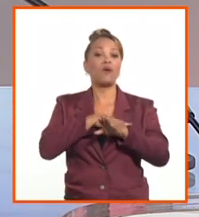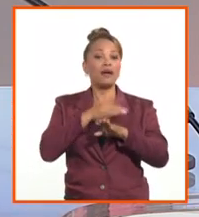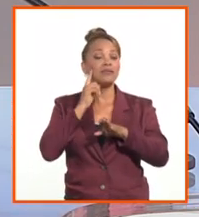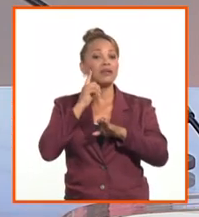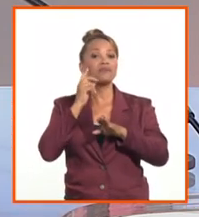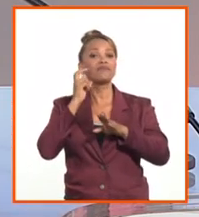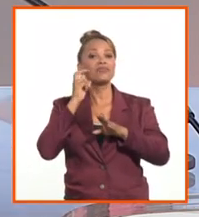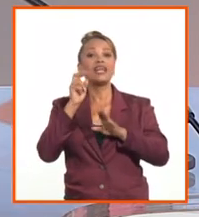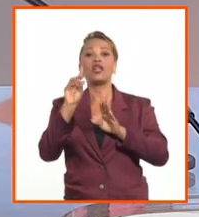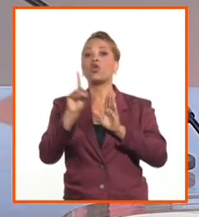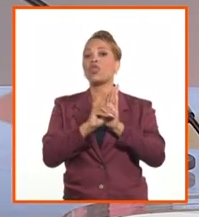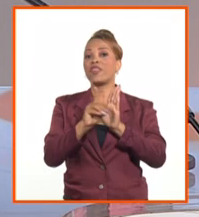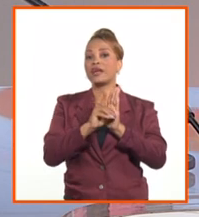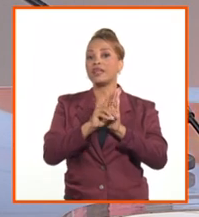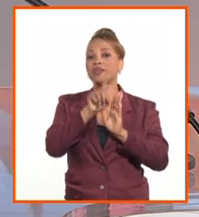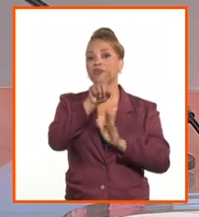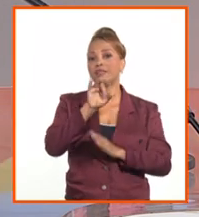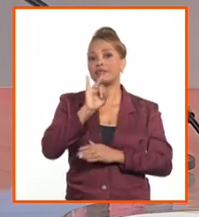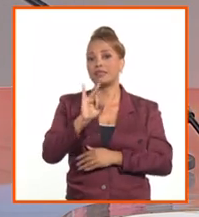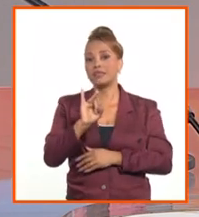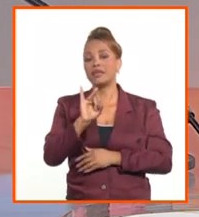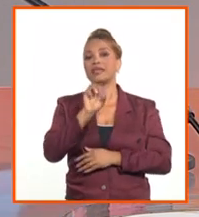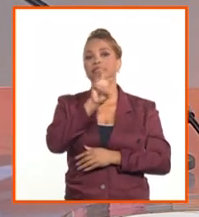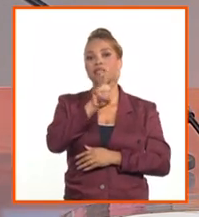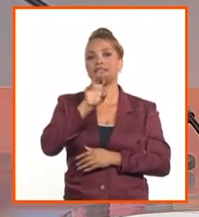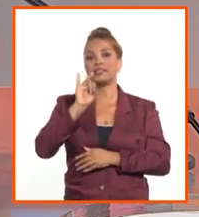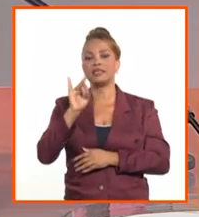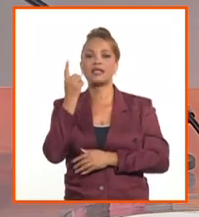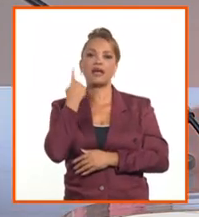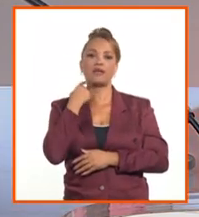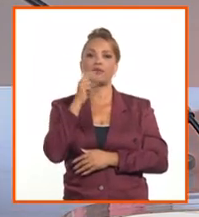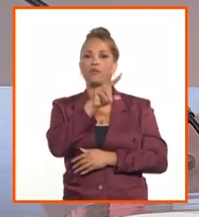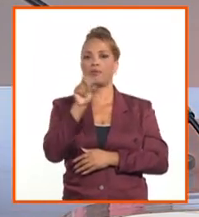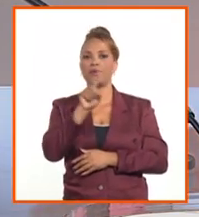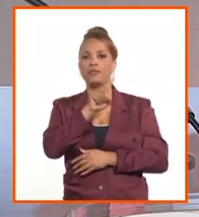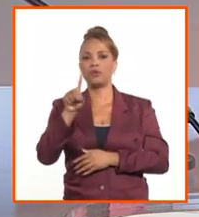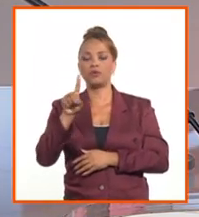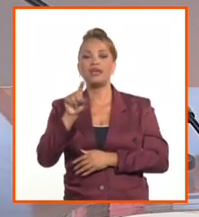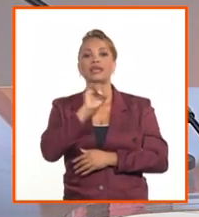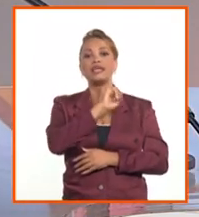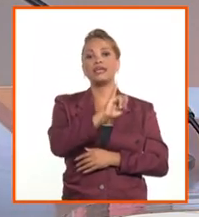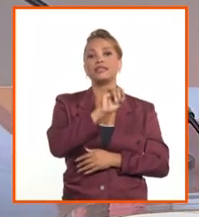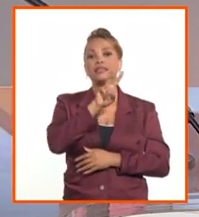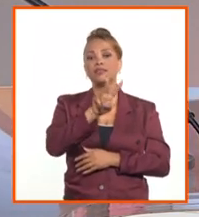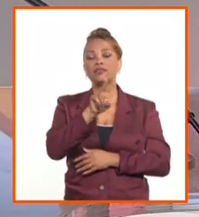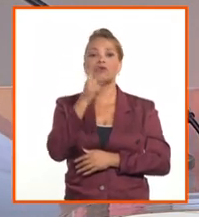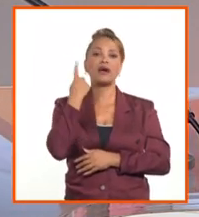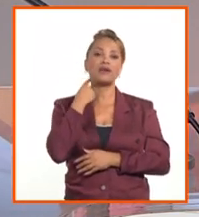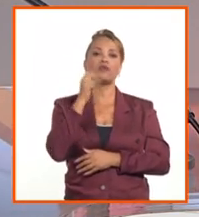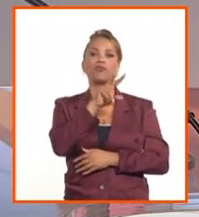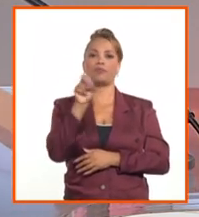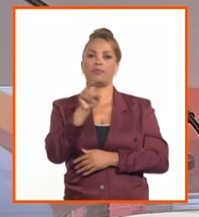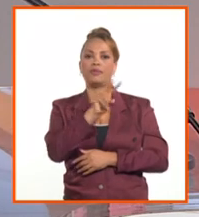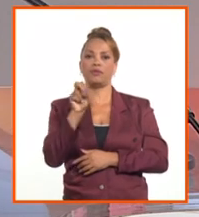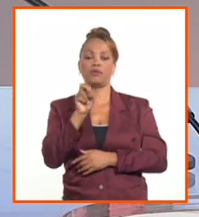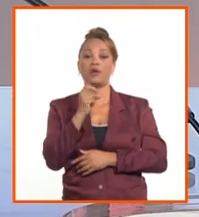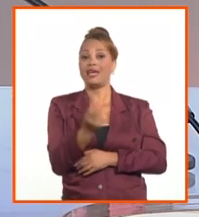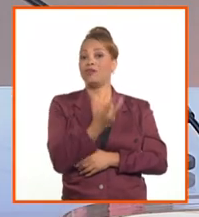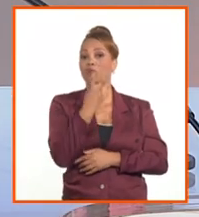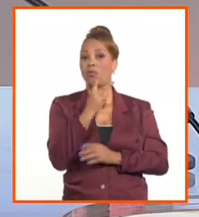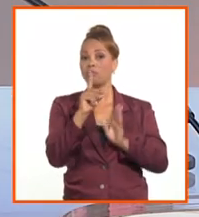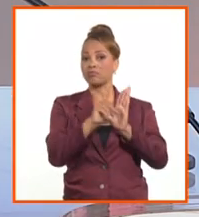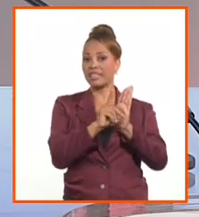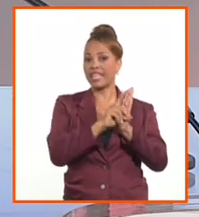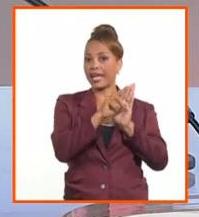decretos 17 y 37 del 2021 y el 62 del 2022, por cuanto en esos decretos se establecía